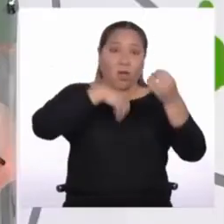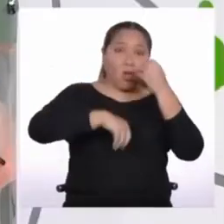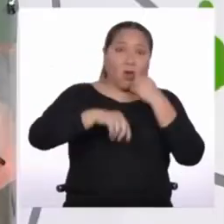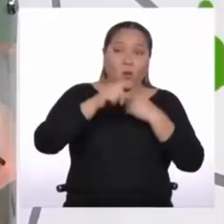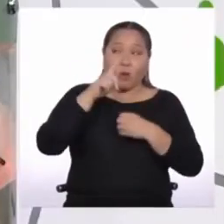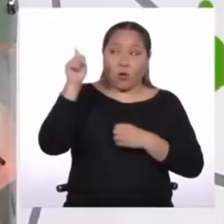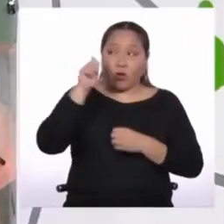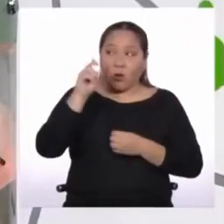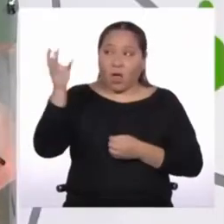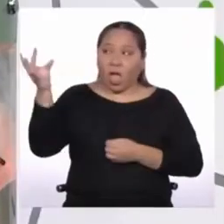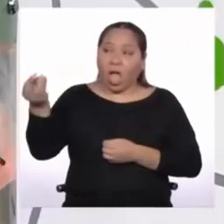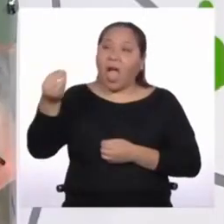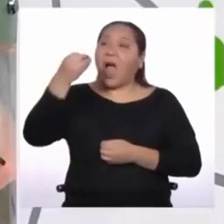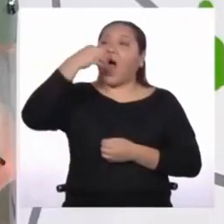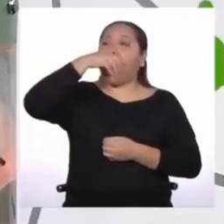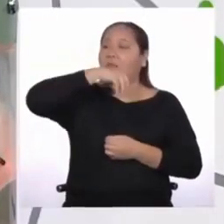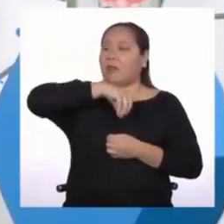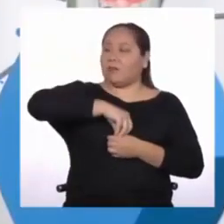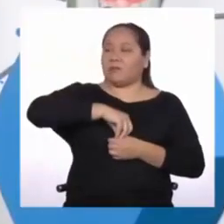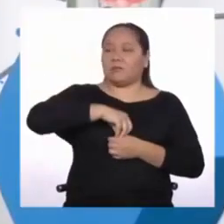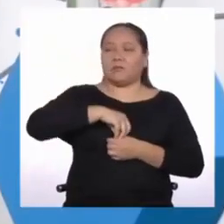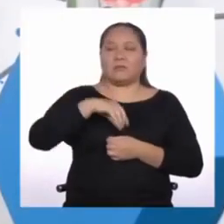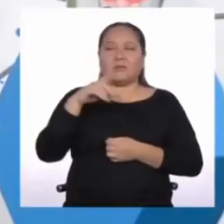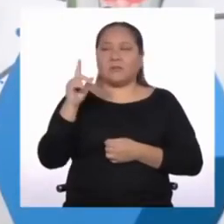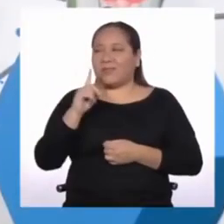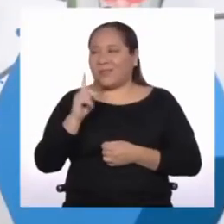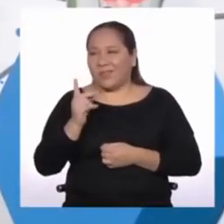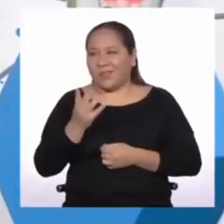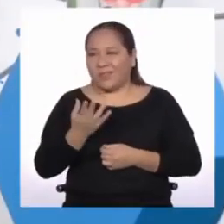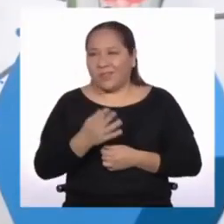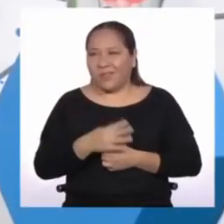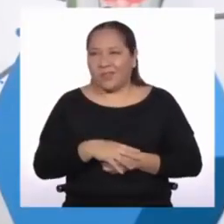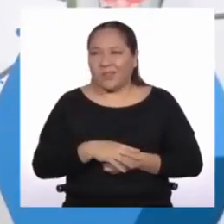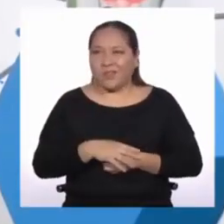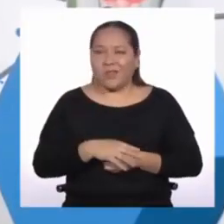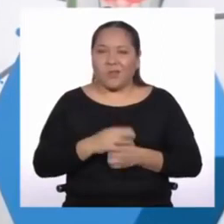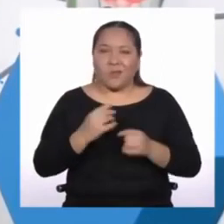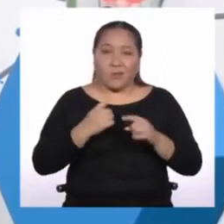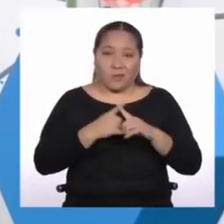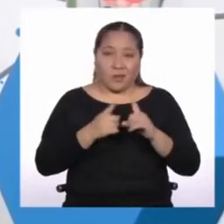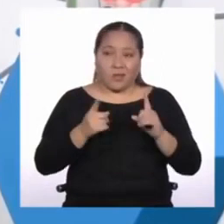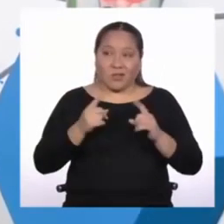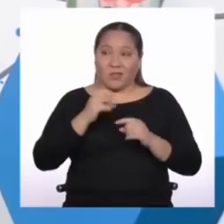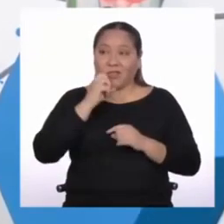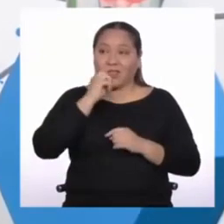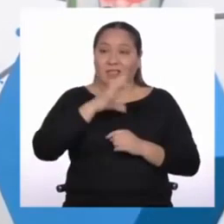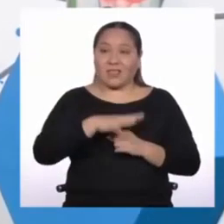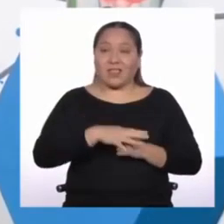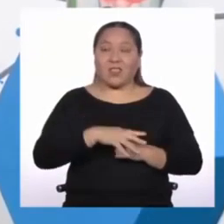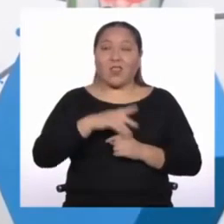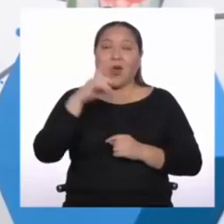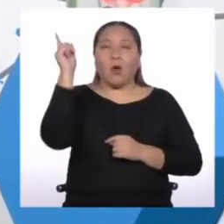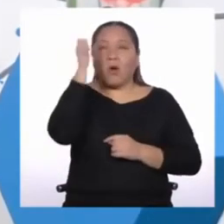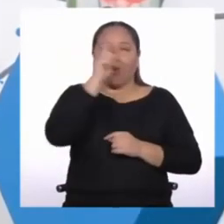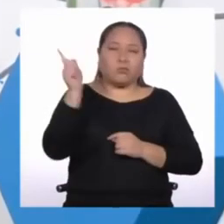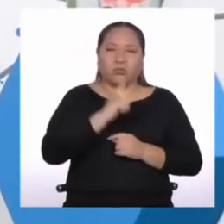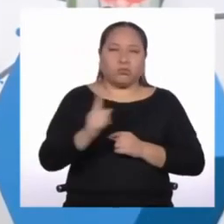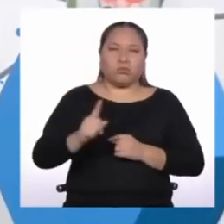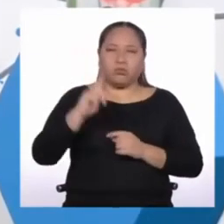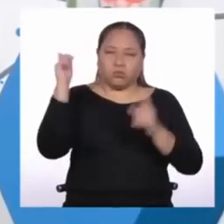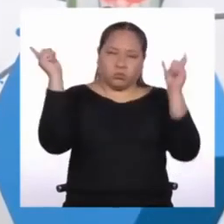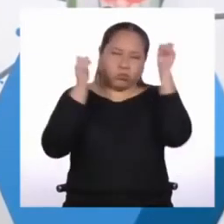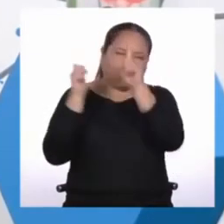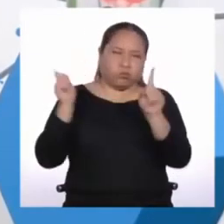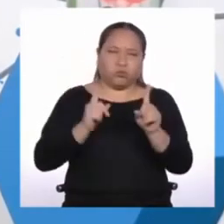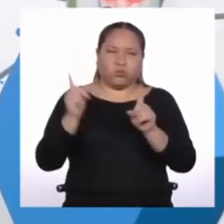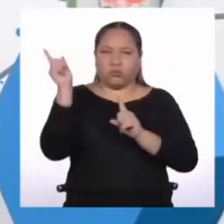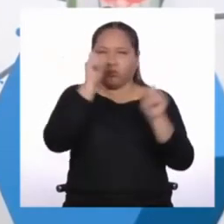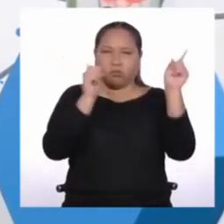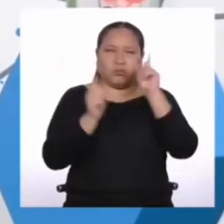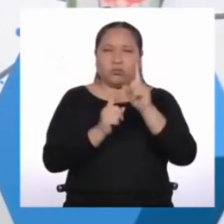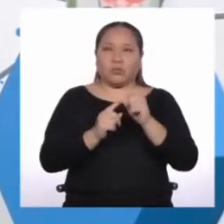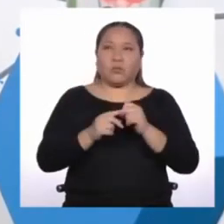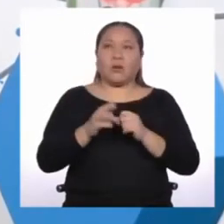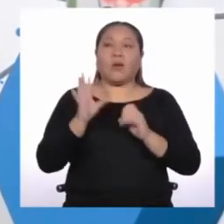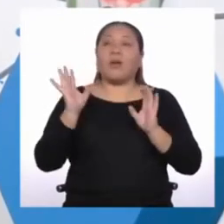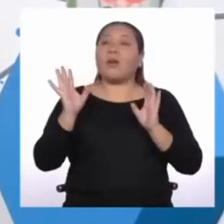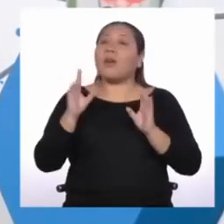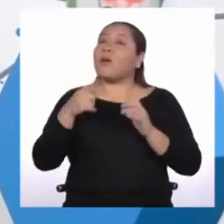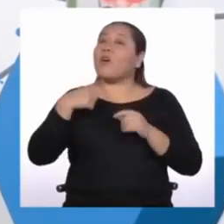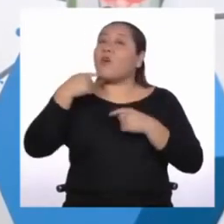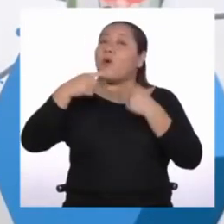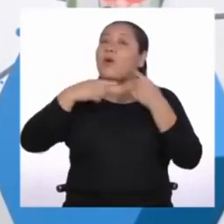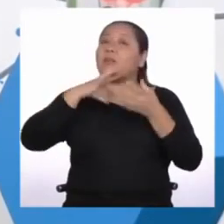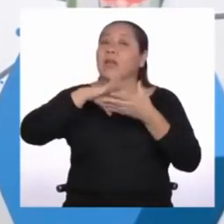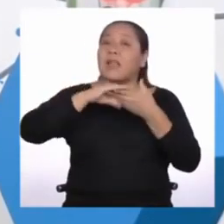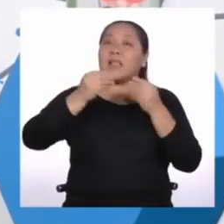no funciona así en lo absoluto. Pero, ya que estás hablando de tormentas, ¿qué te parece si cuentas la historia